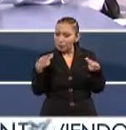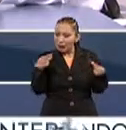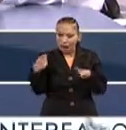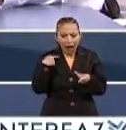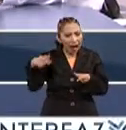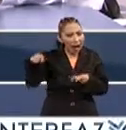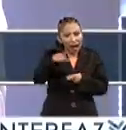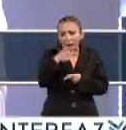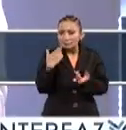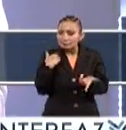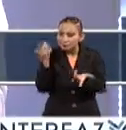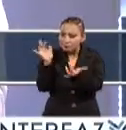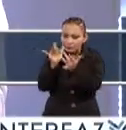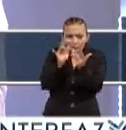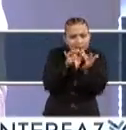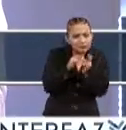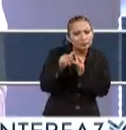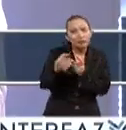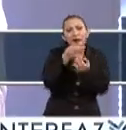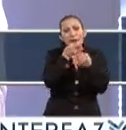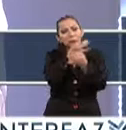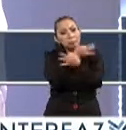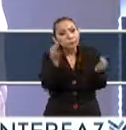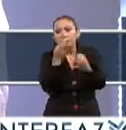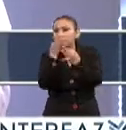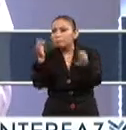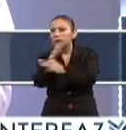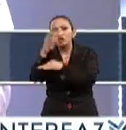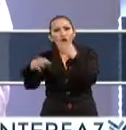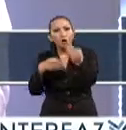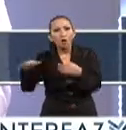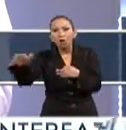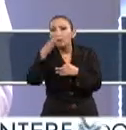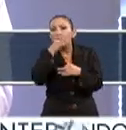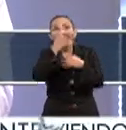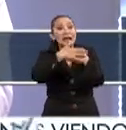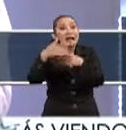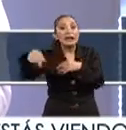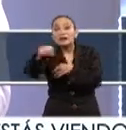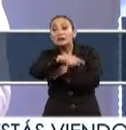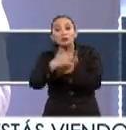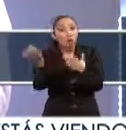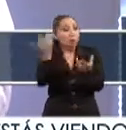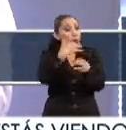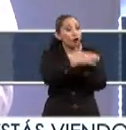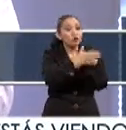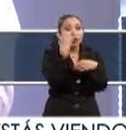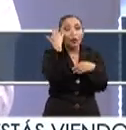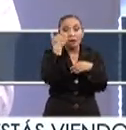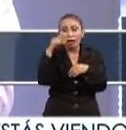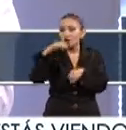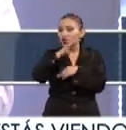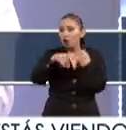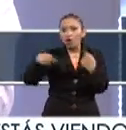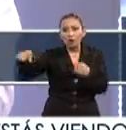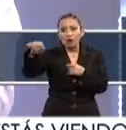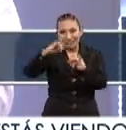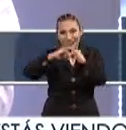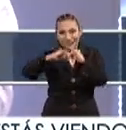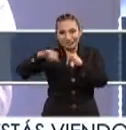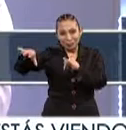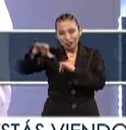ahí de socialización, de difusión y mucha aceptación por todas las